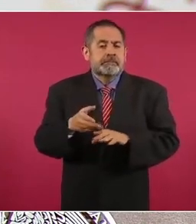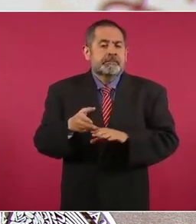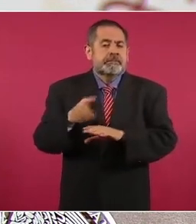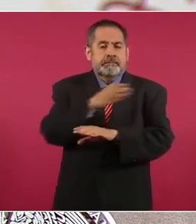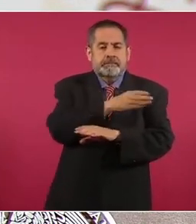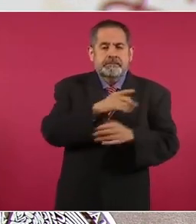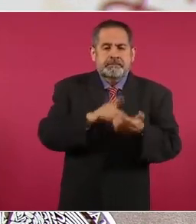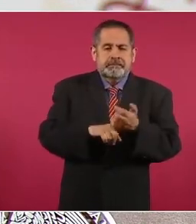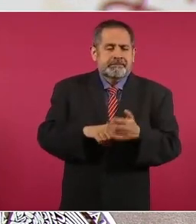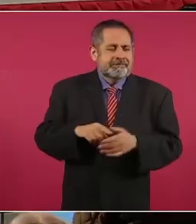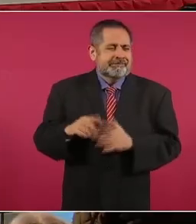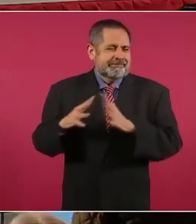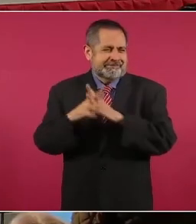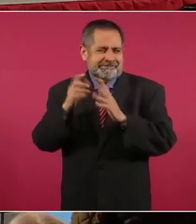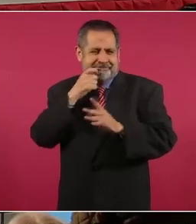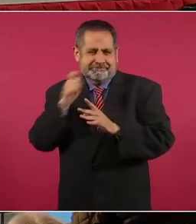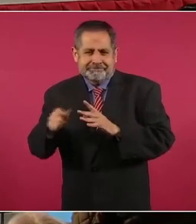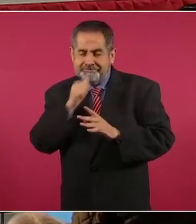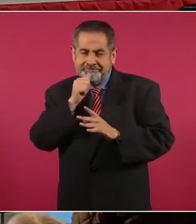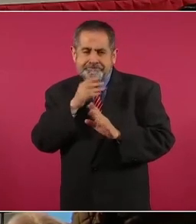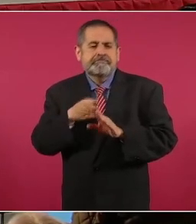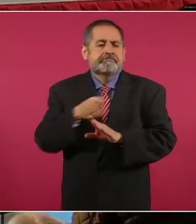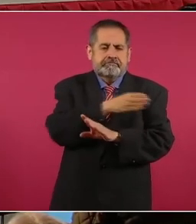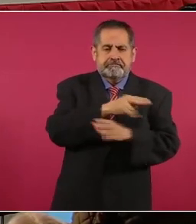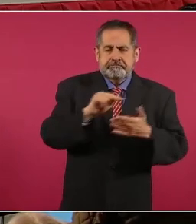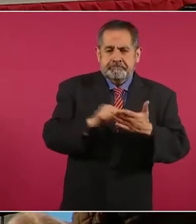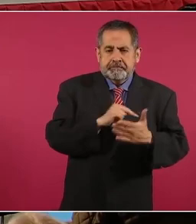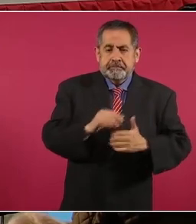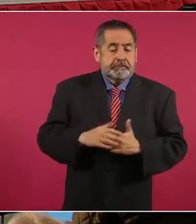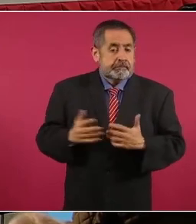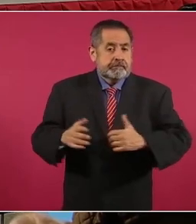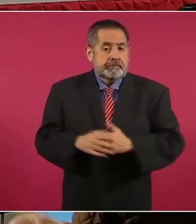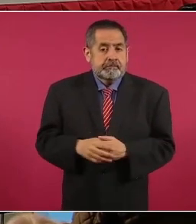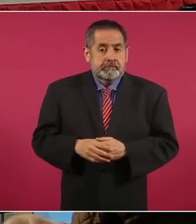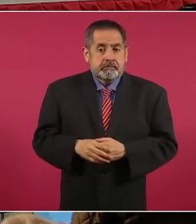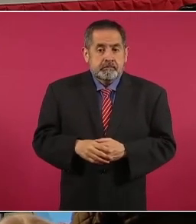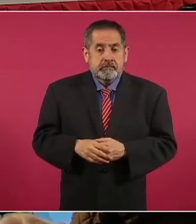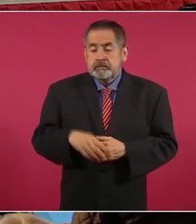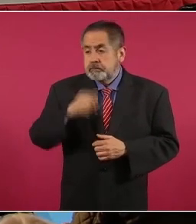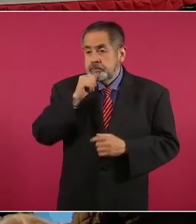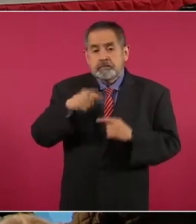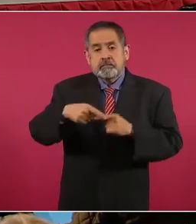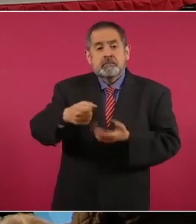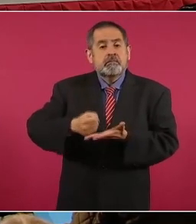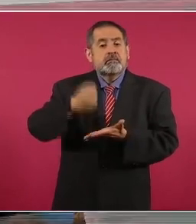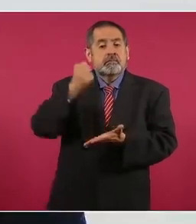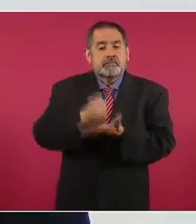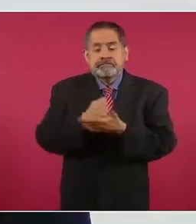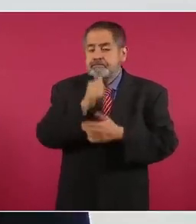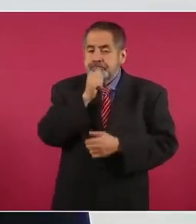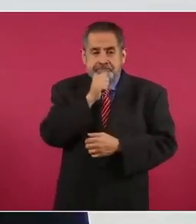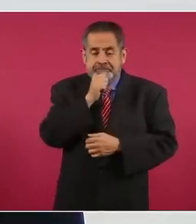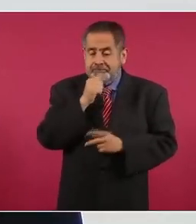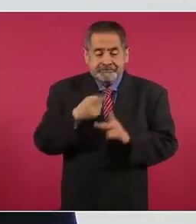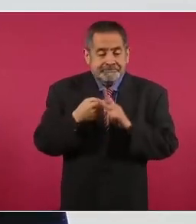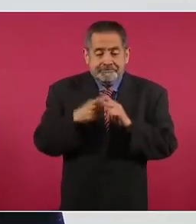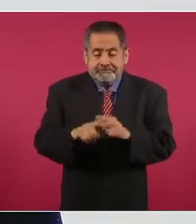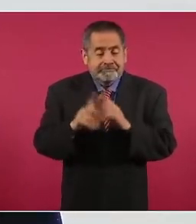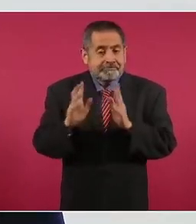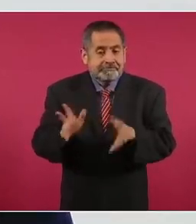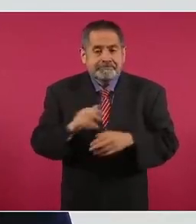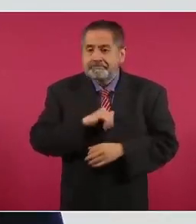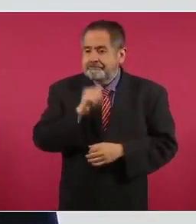guerra con Ucrania. Actualmente el acuerdo se encuentra en proceso de aprobación y no ha entrado en vigor